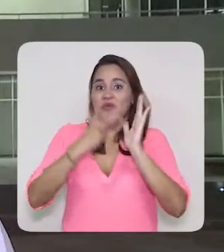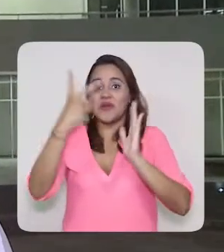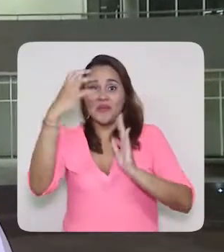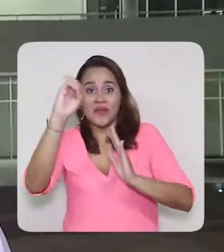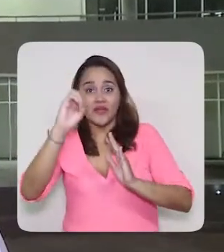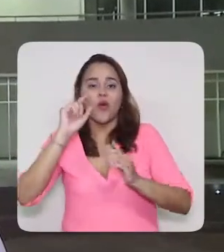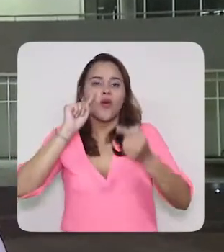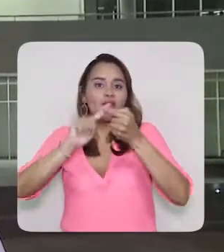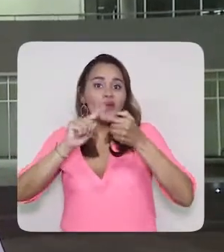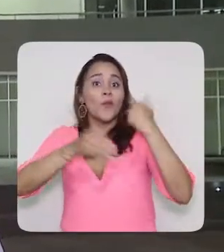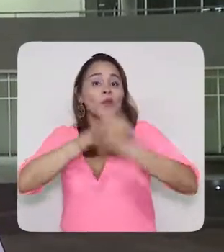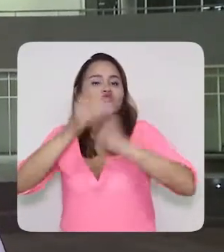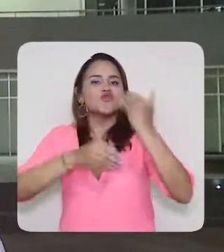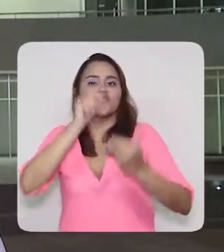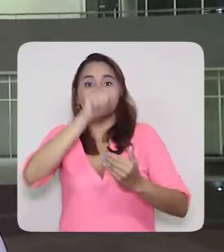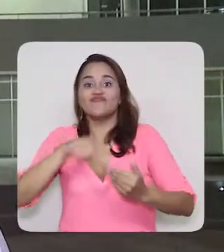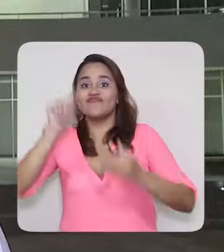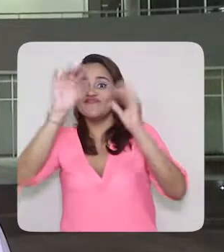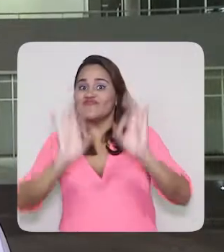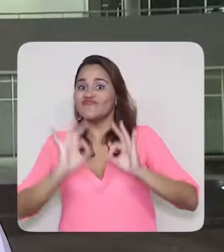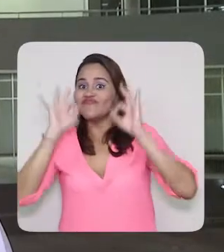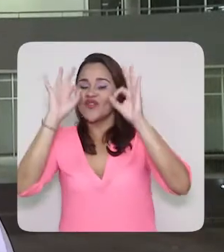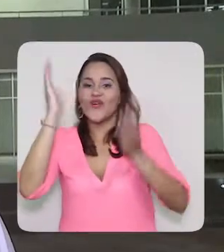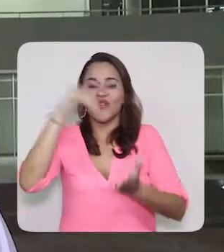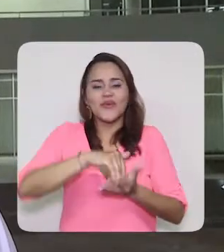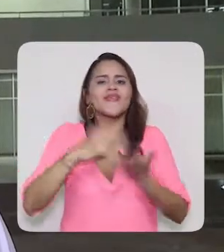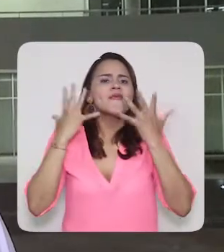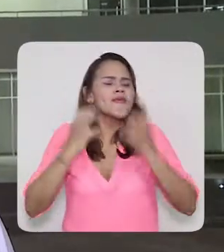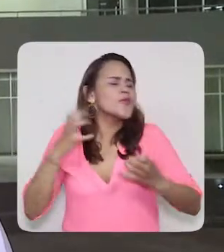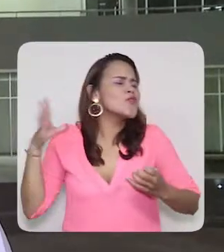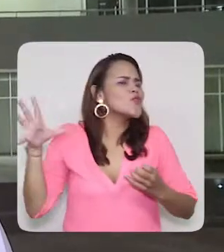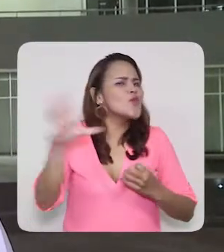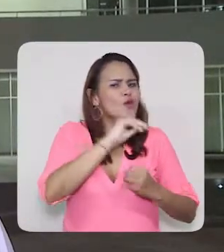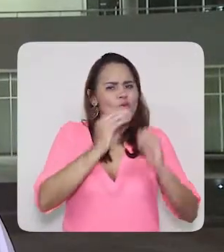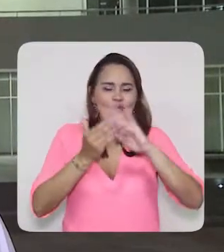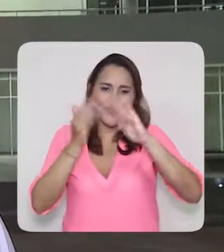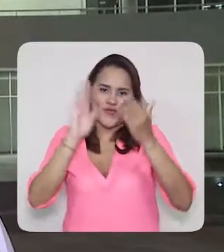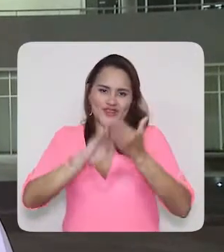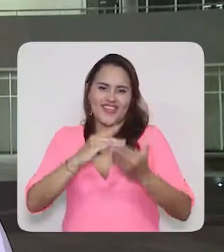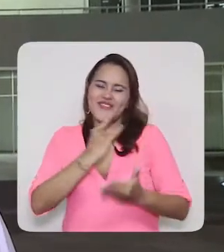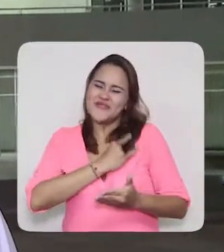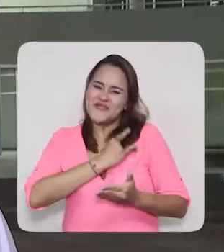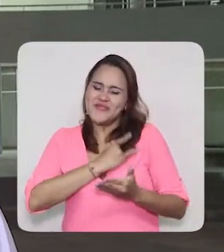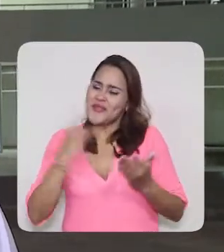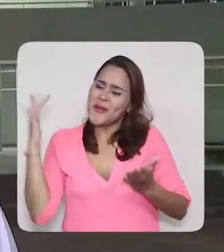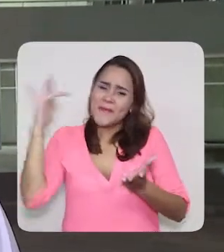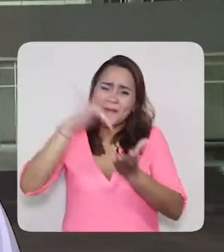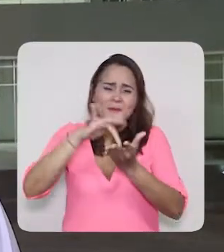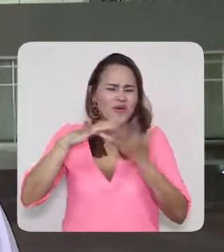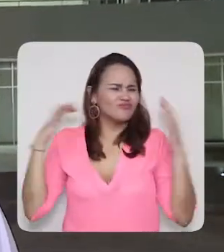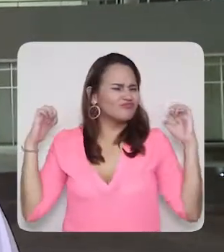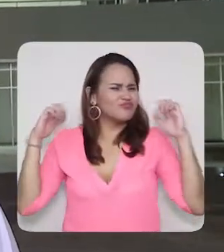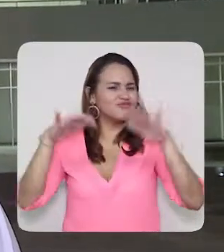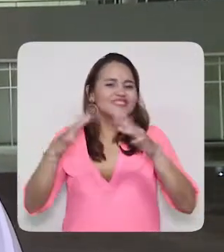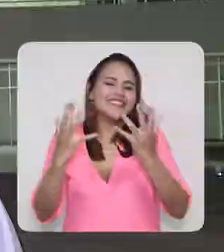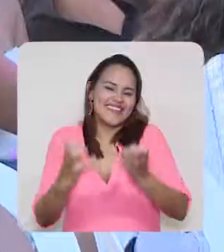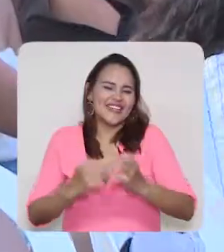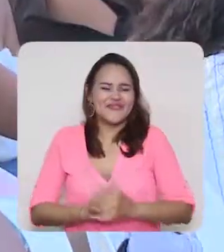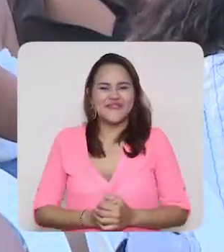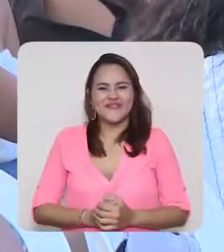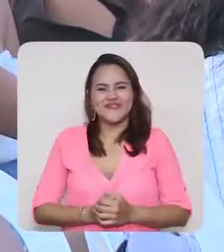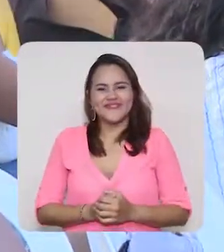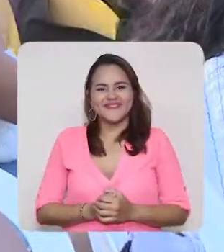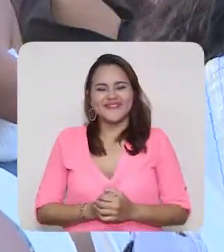muy fuerte. Estamos en proceso de reacreditación institucional y queríamos que toda la comunidad universitaria hiciera parte de este evento que hacemos todos los años.